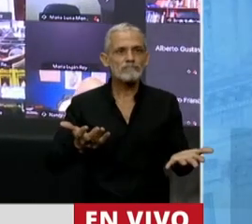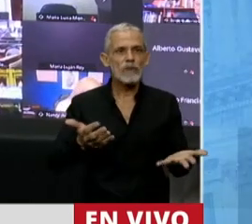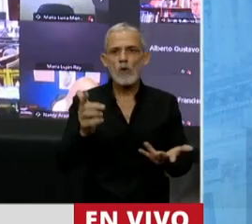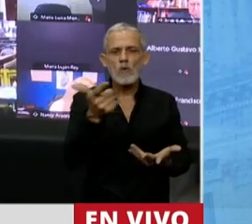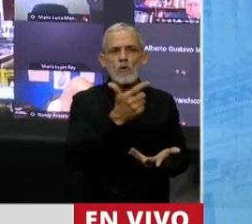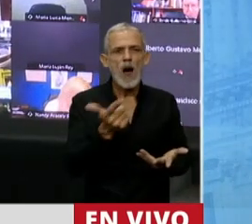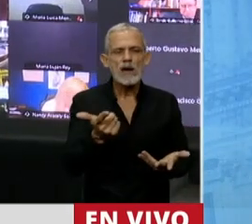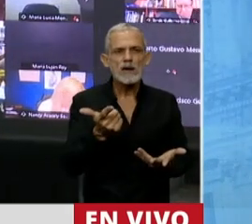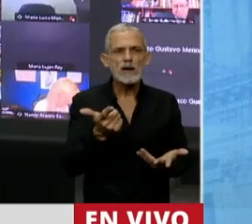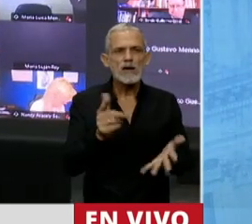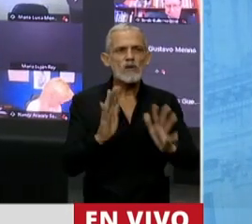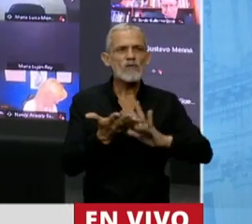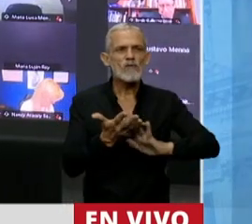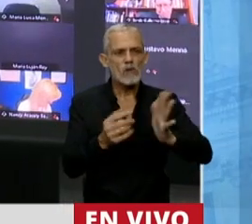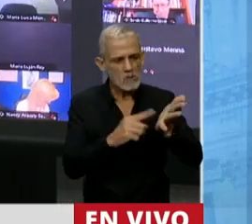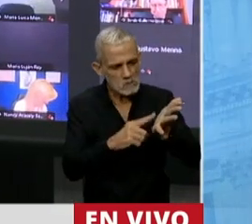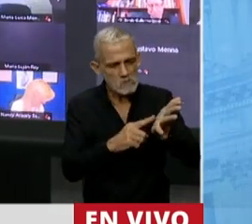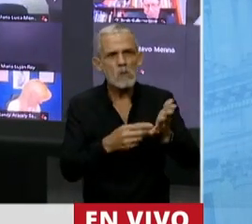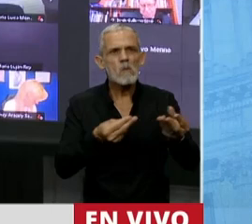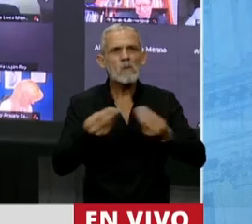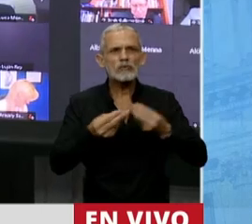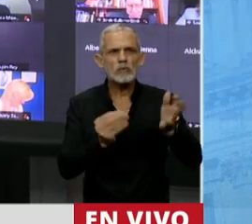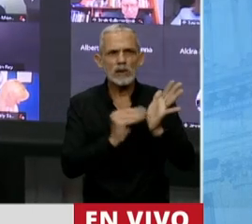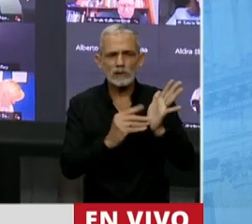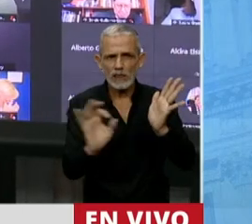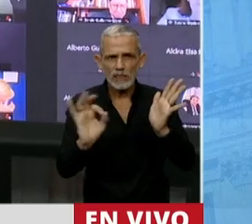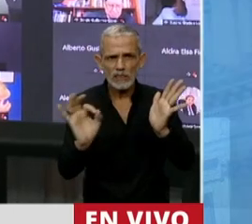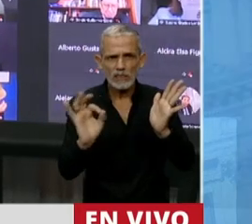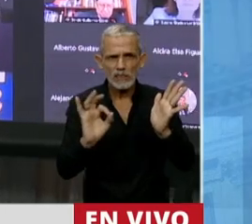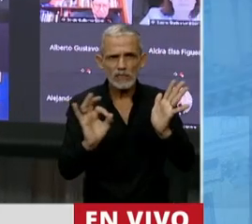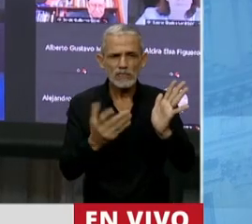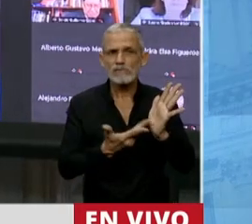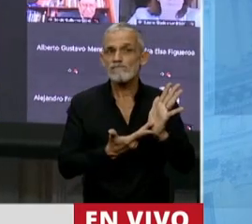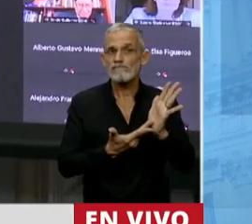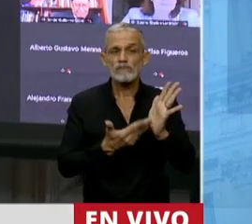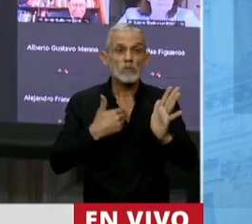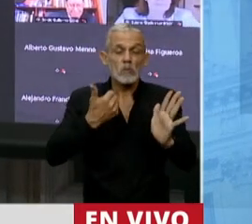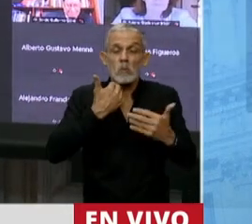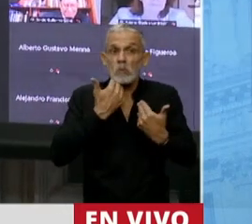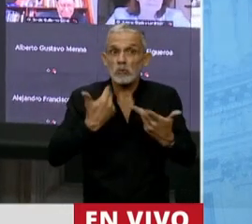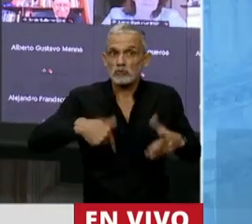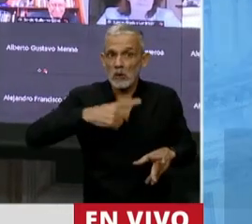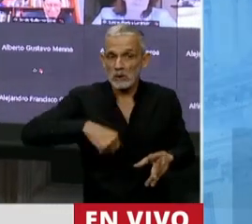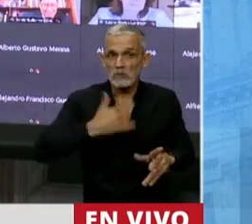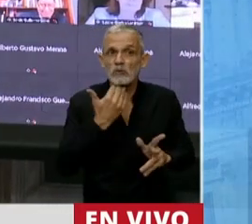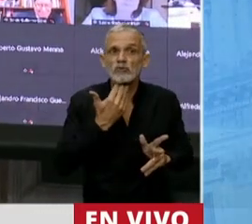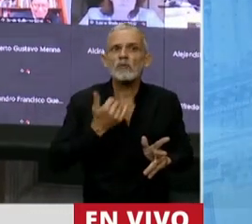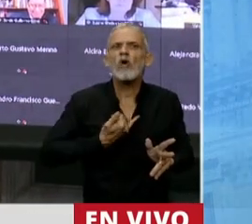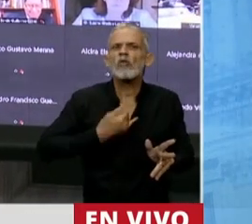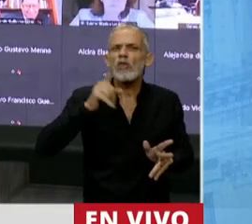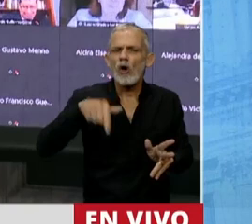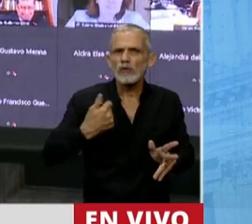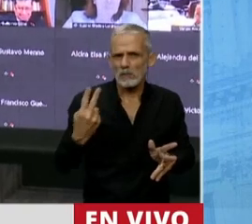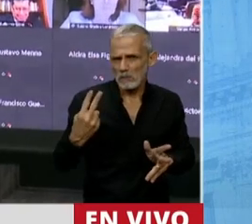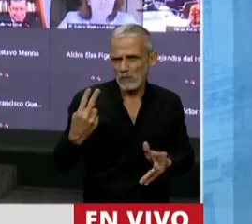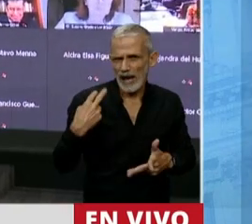reflejo presupuestario y que no sabemos de dónde el